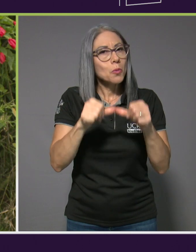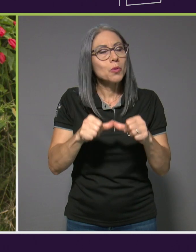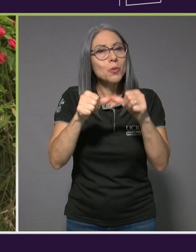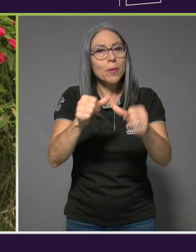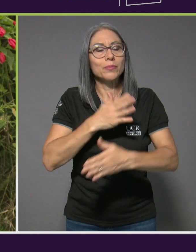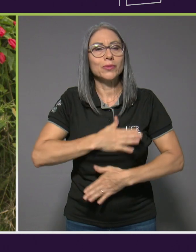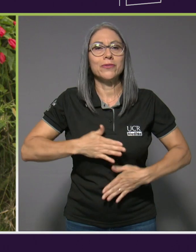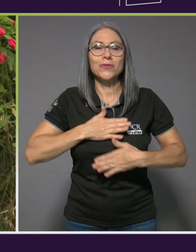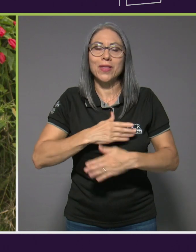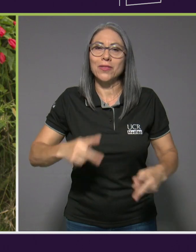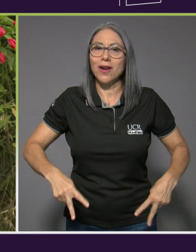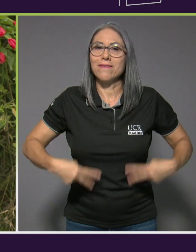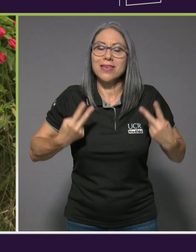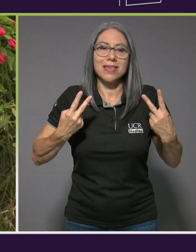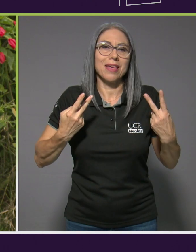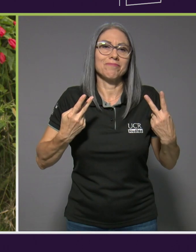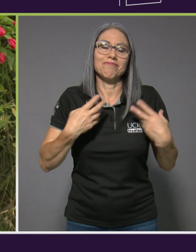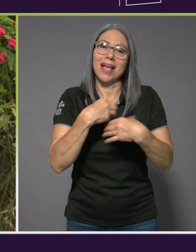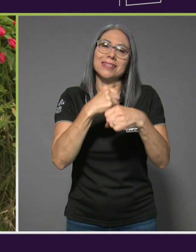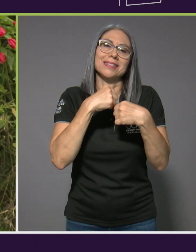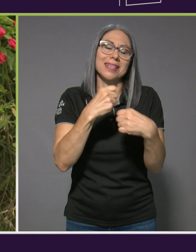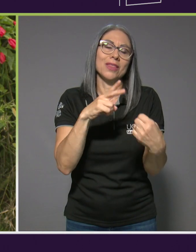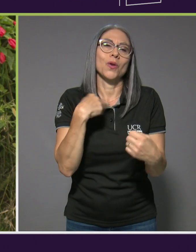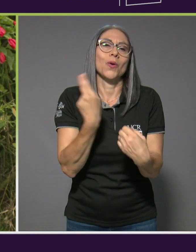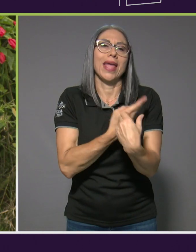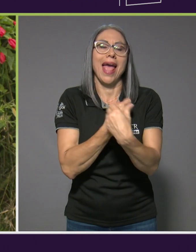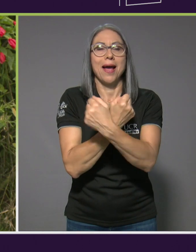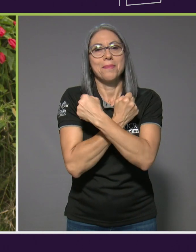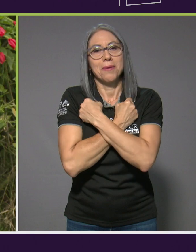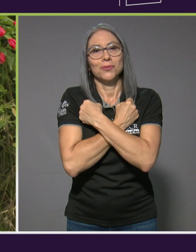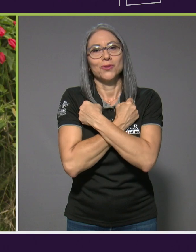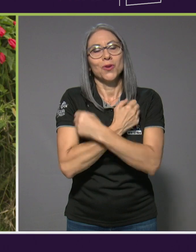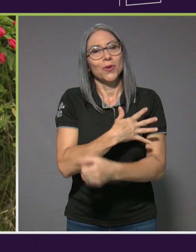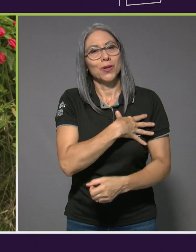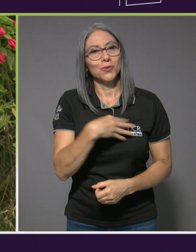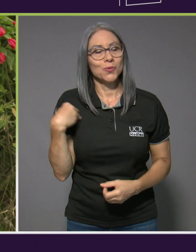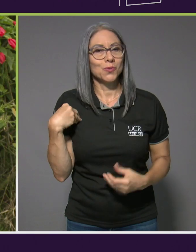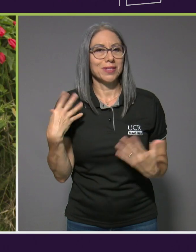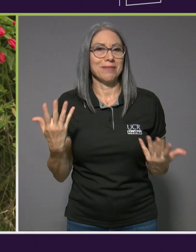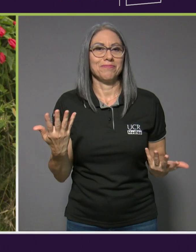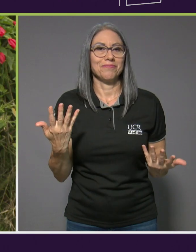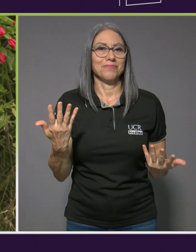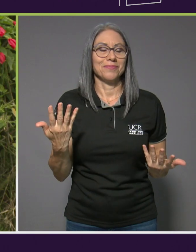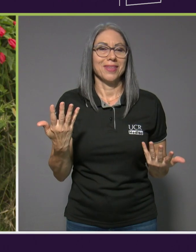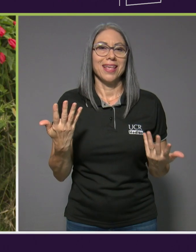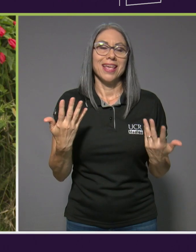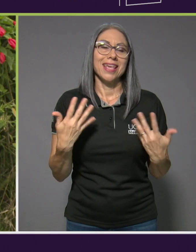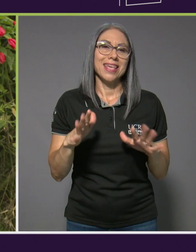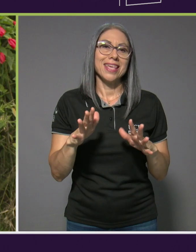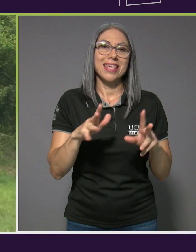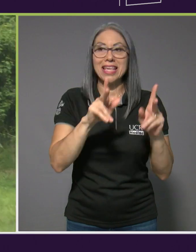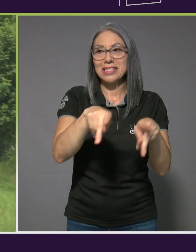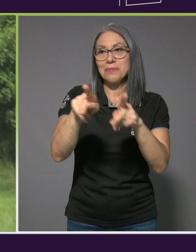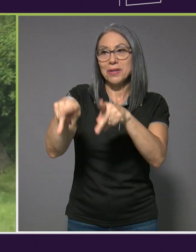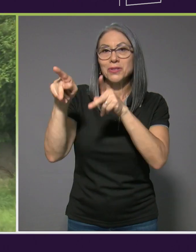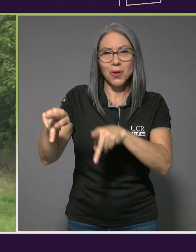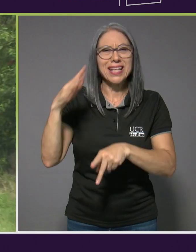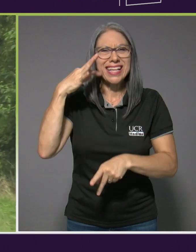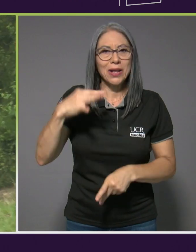al máximo, haciendo lo que amamos, haciendo lo que nos gusta, y todas las personas creo que sienten eso mismo.